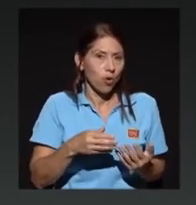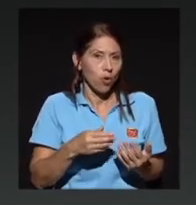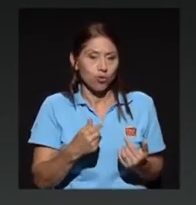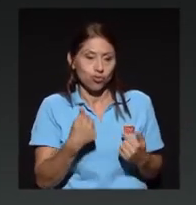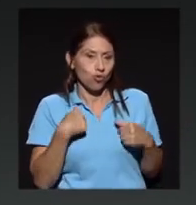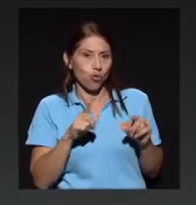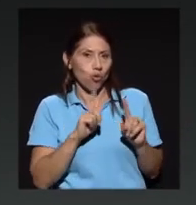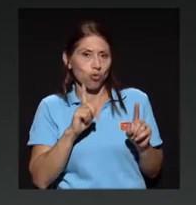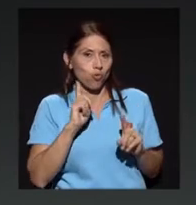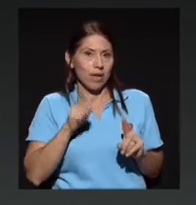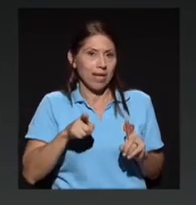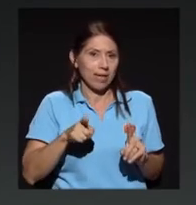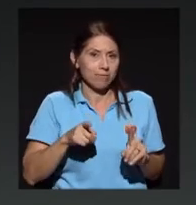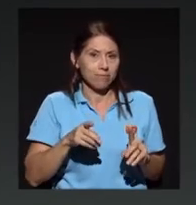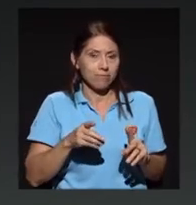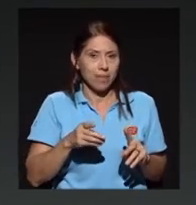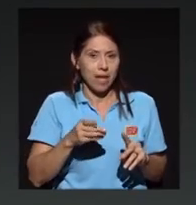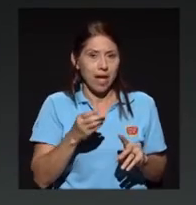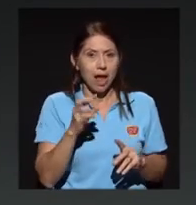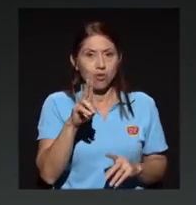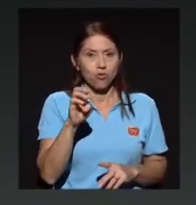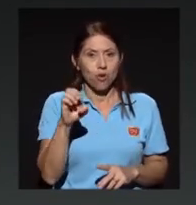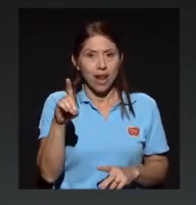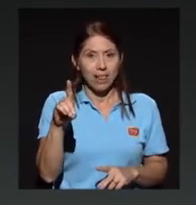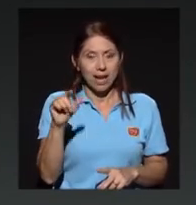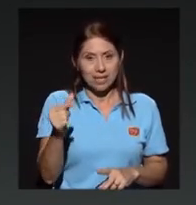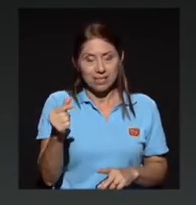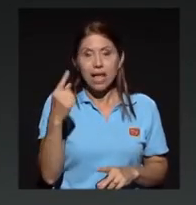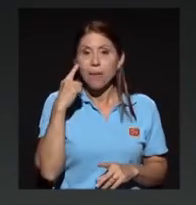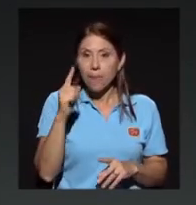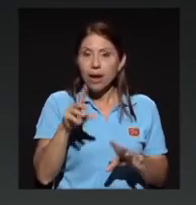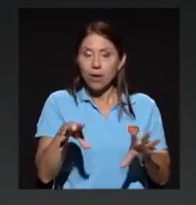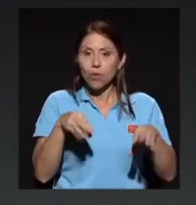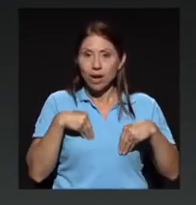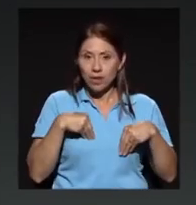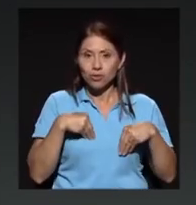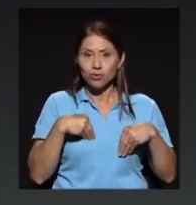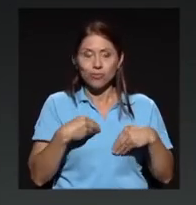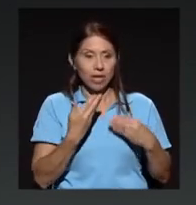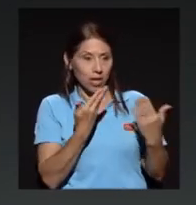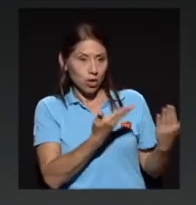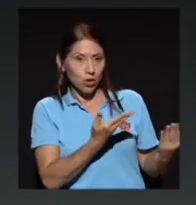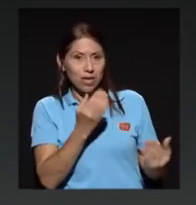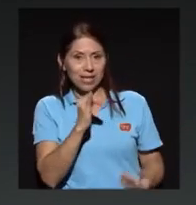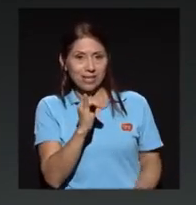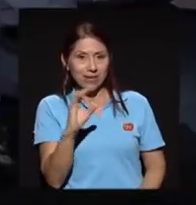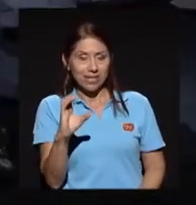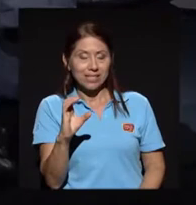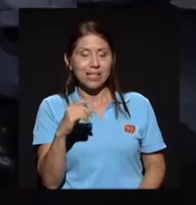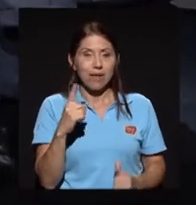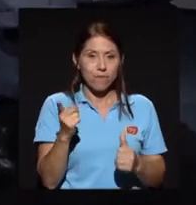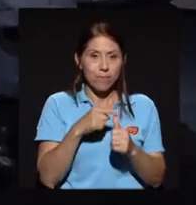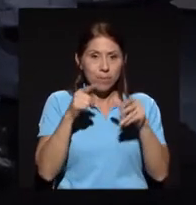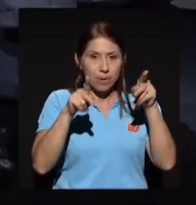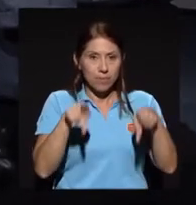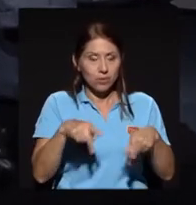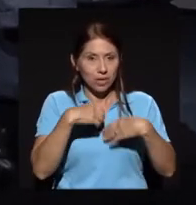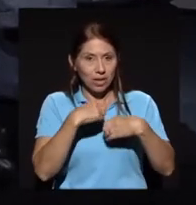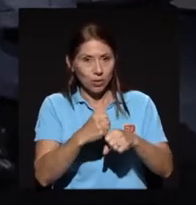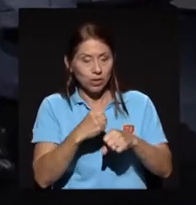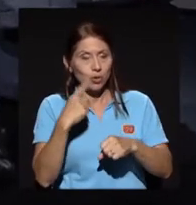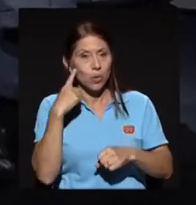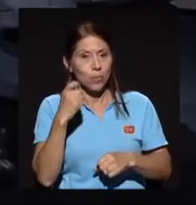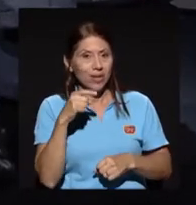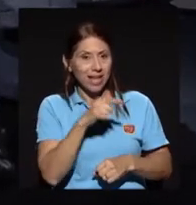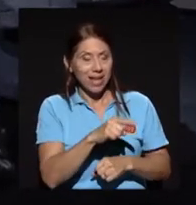acogerlos y en ese sentido, doña Isabel Cristina fue la primera que lo hizo porque estuvo